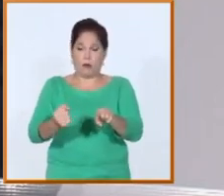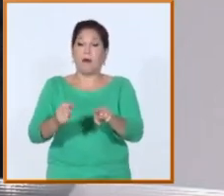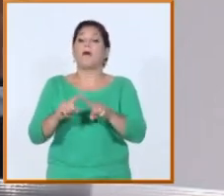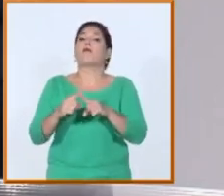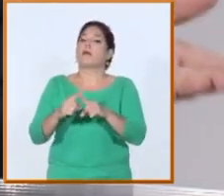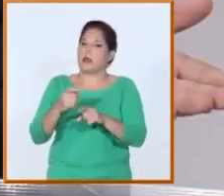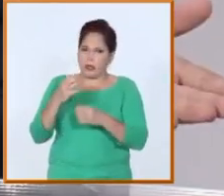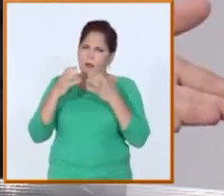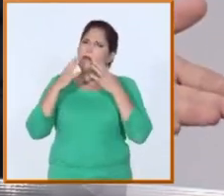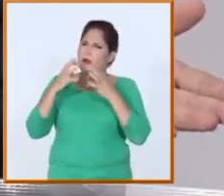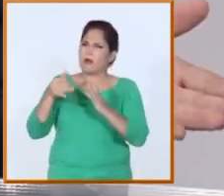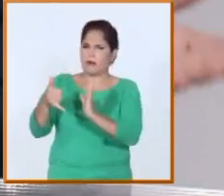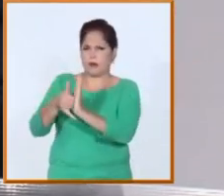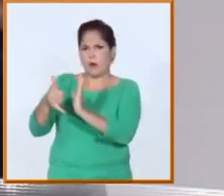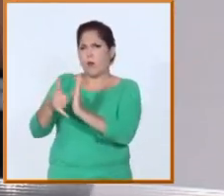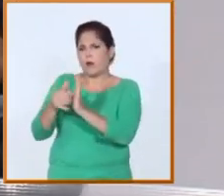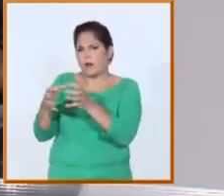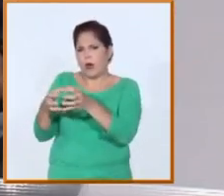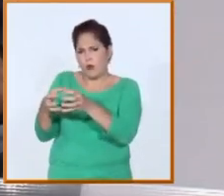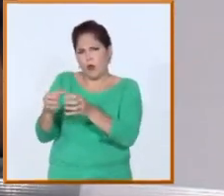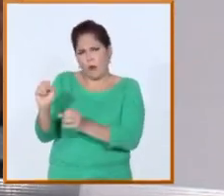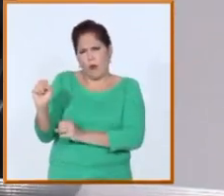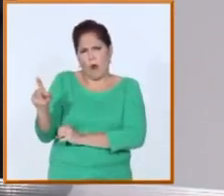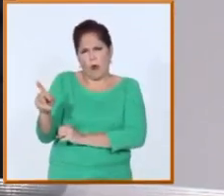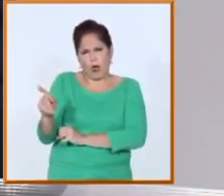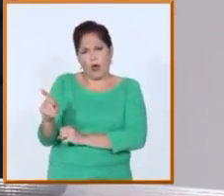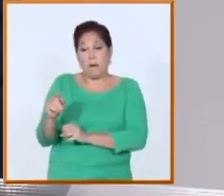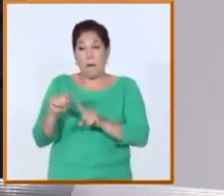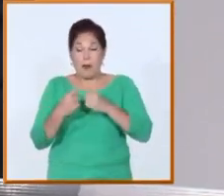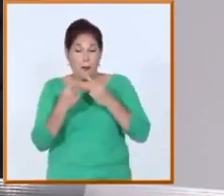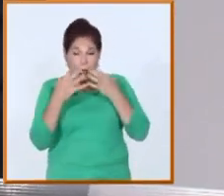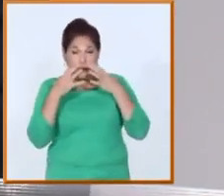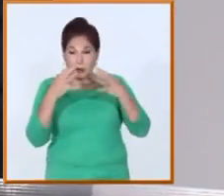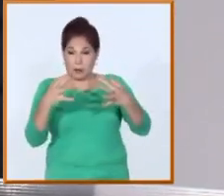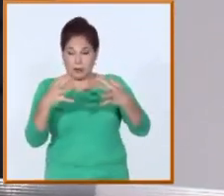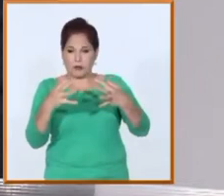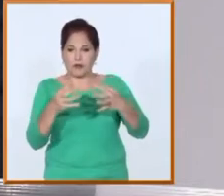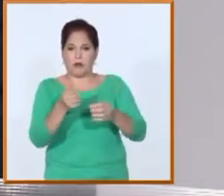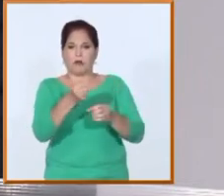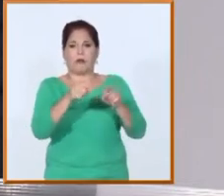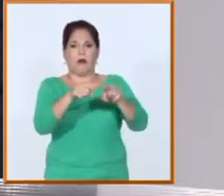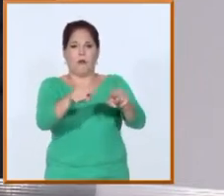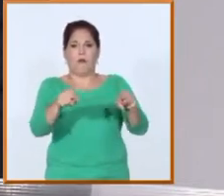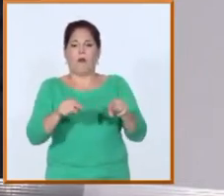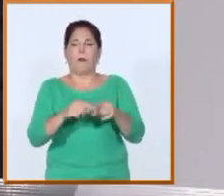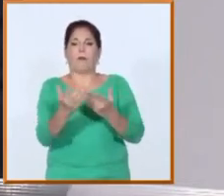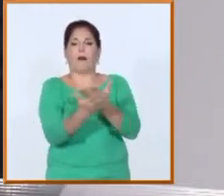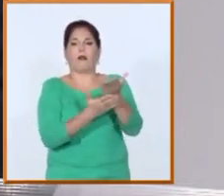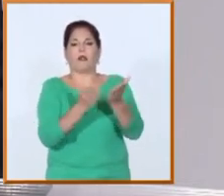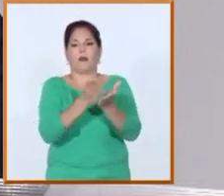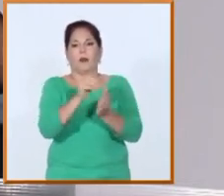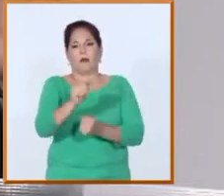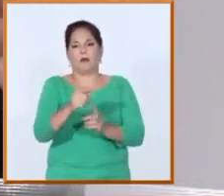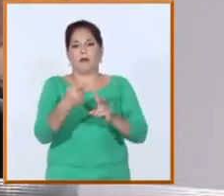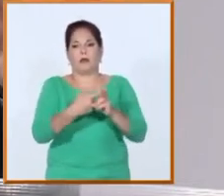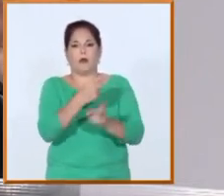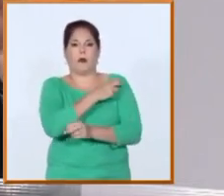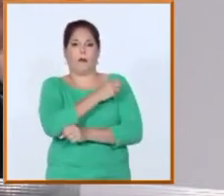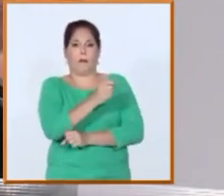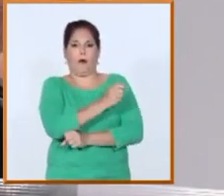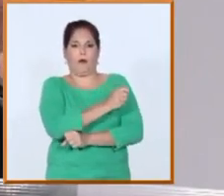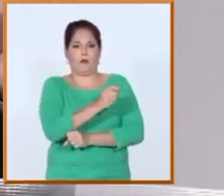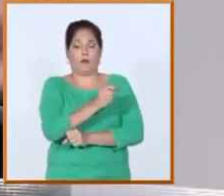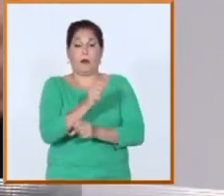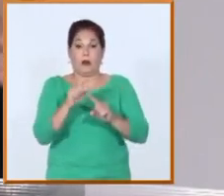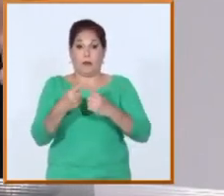y sin echar a un lado las buenas prácticas y todo el aprendizaje que tuvimos durante el periodo de la COVID para enfrentar en